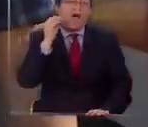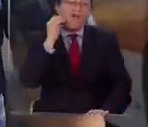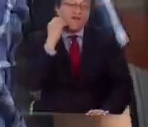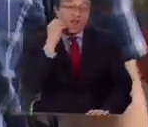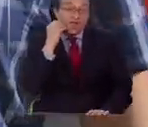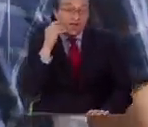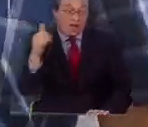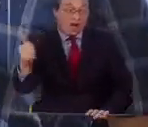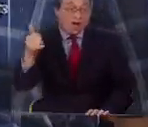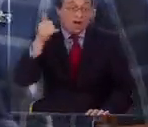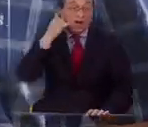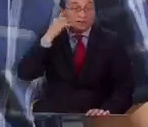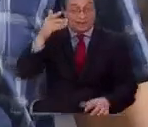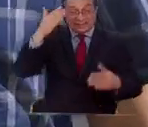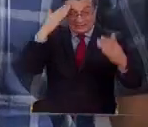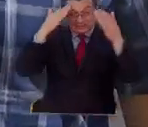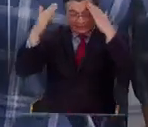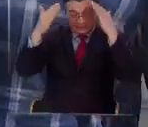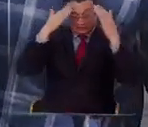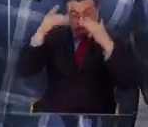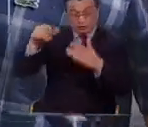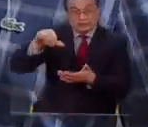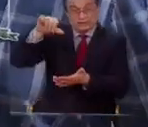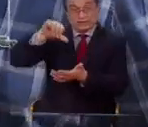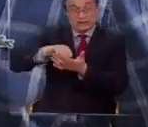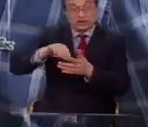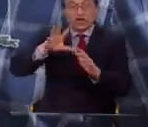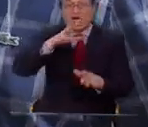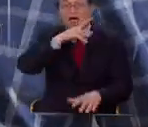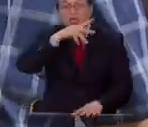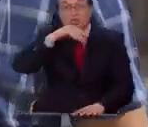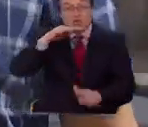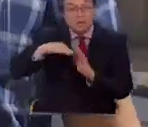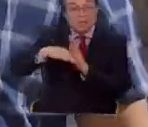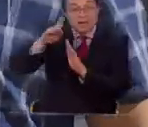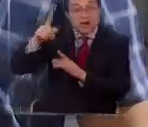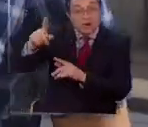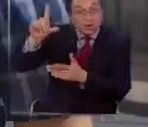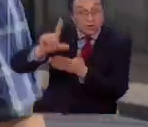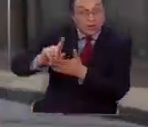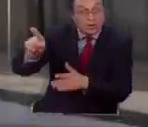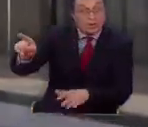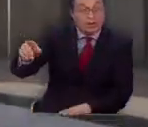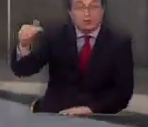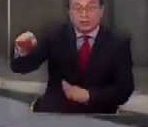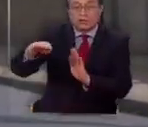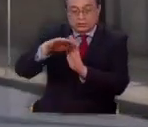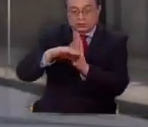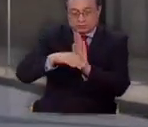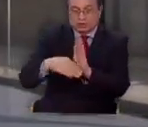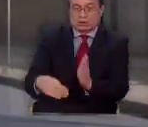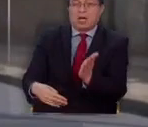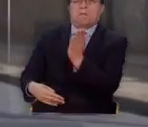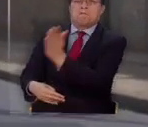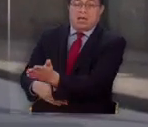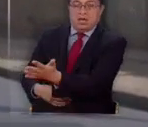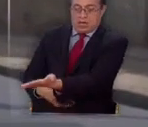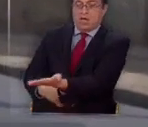que el psicólogo del centro del adulto mayor de X parte le dio ese listado para que lleguemos.